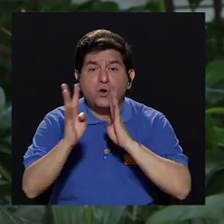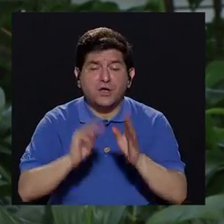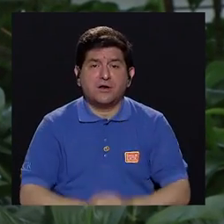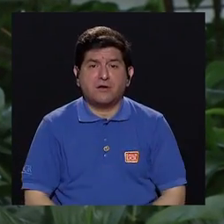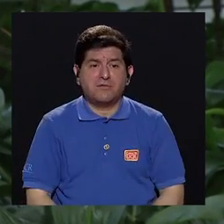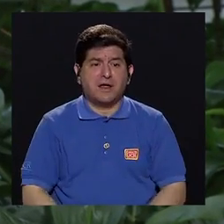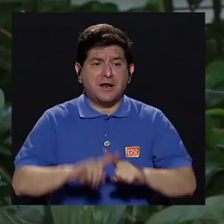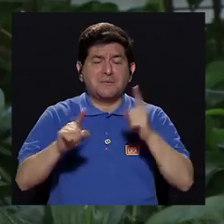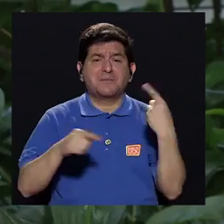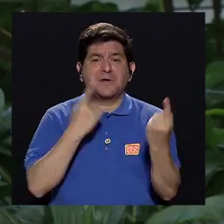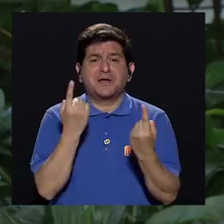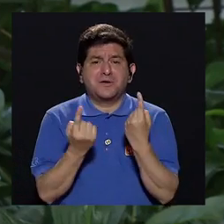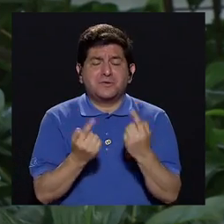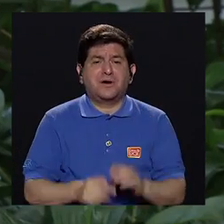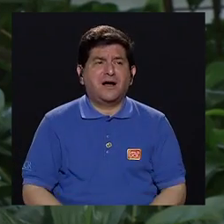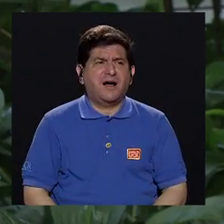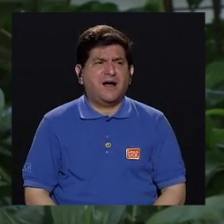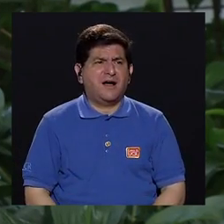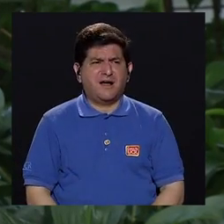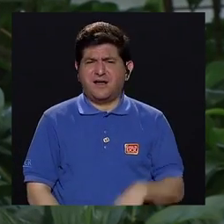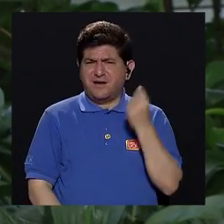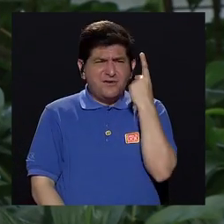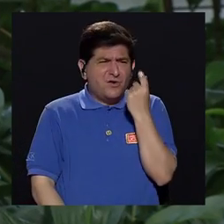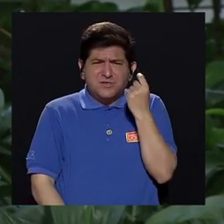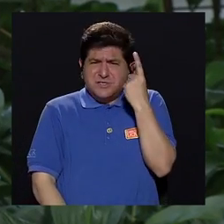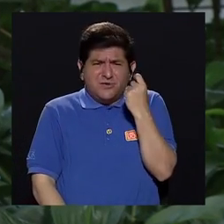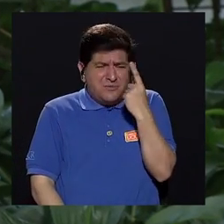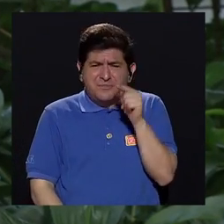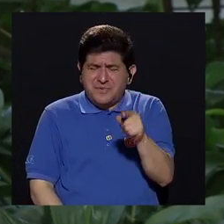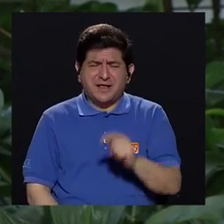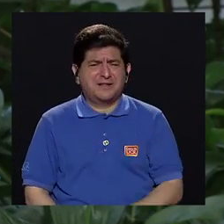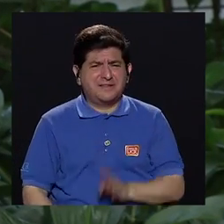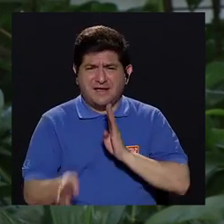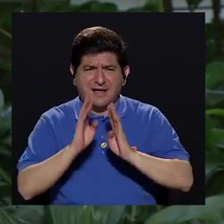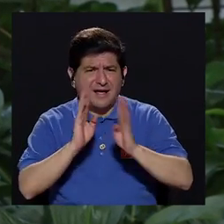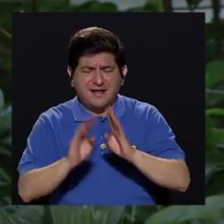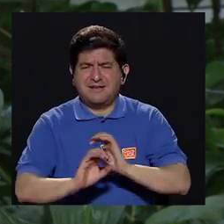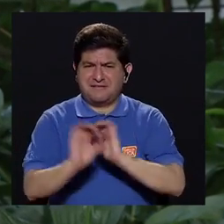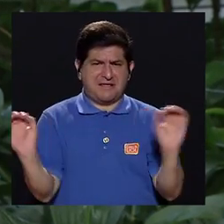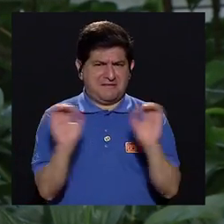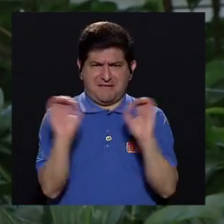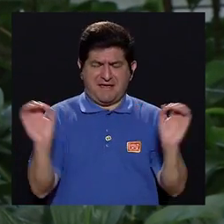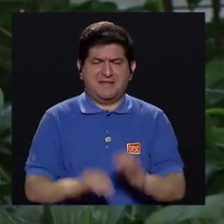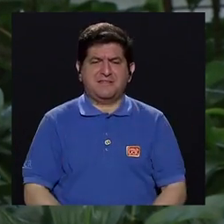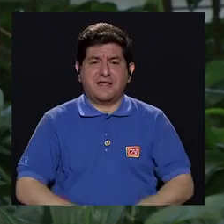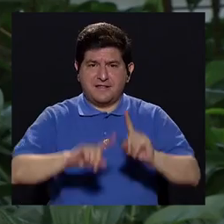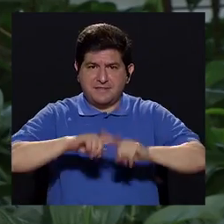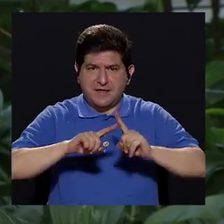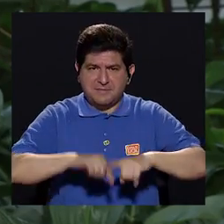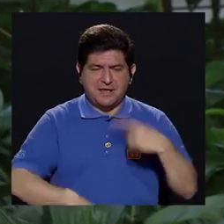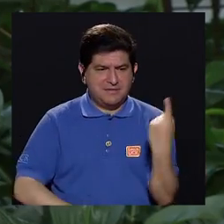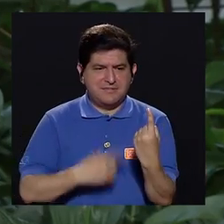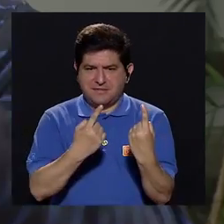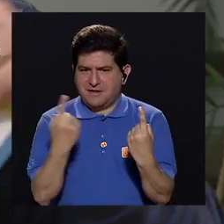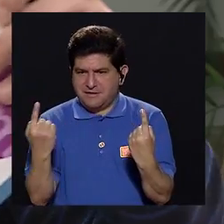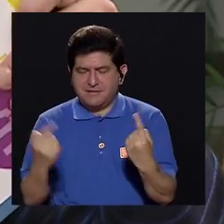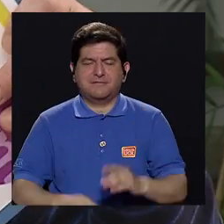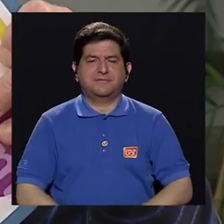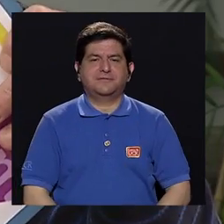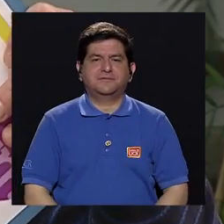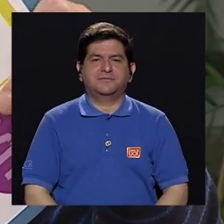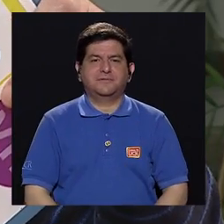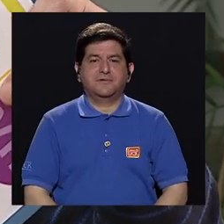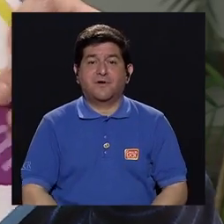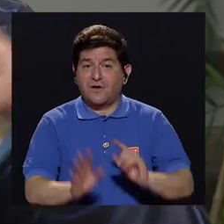hablar, lo que me sale son, bueno, sílabos sin sentido. Entonces, varía mucho de personas resonan. O sea, es todo un